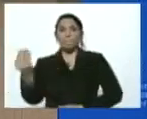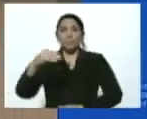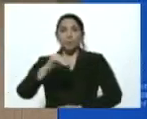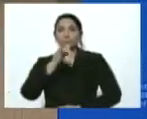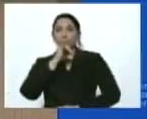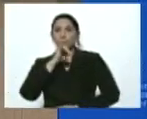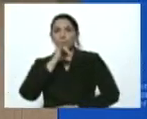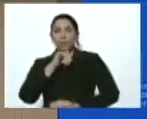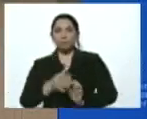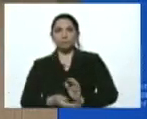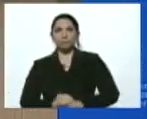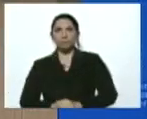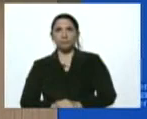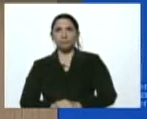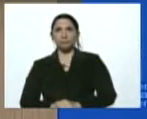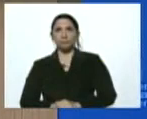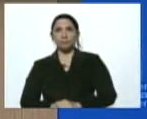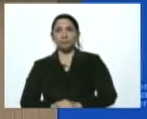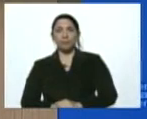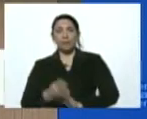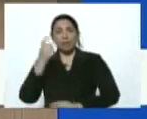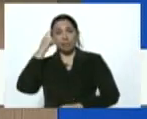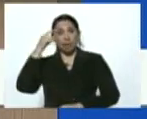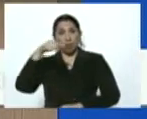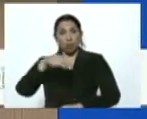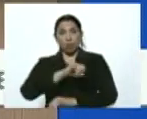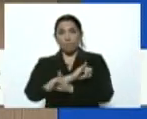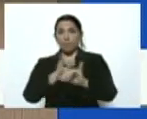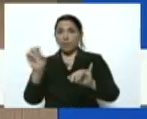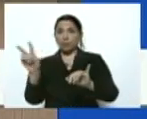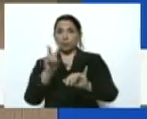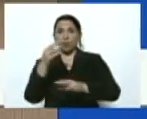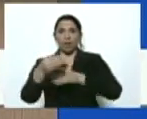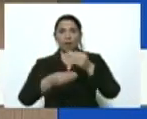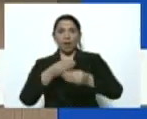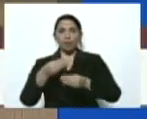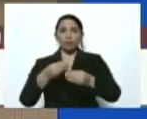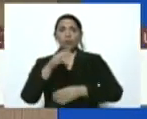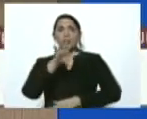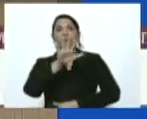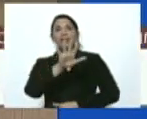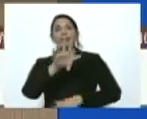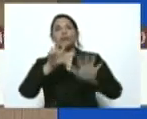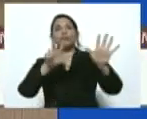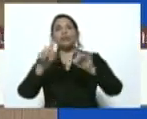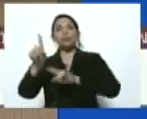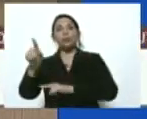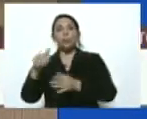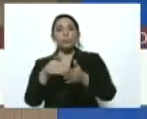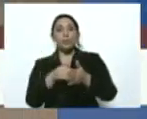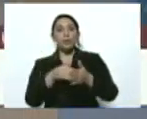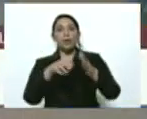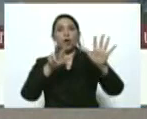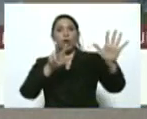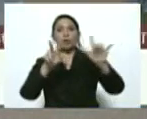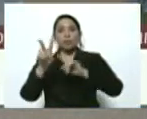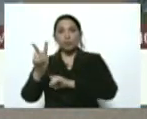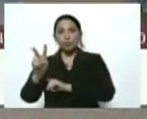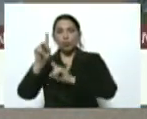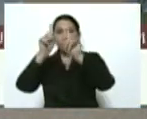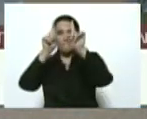que al día de hoy ya Venezuela ha realizado 581.082 pruebas.